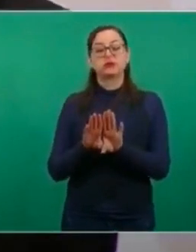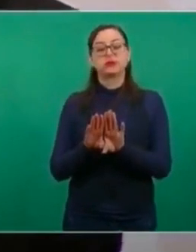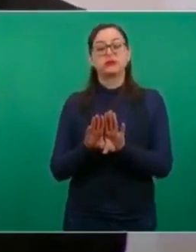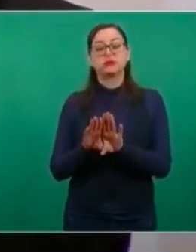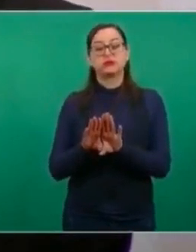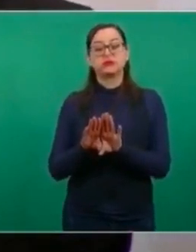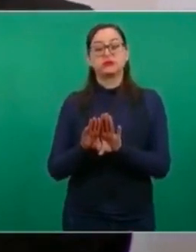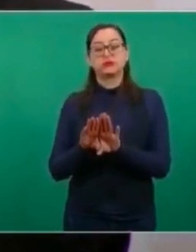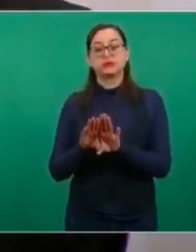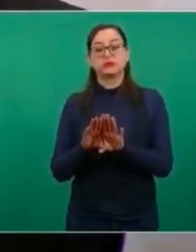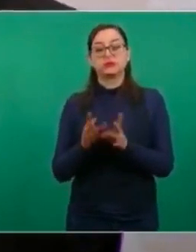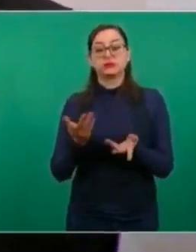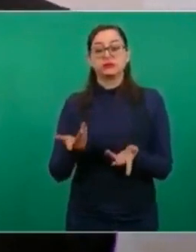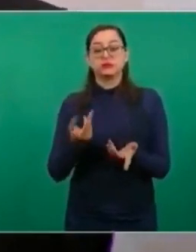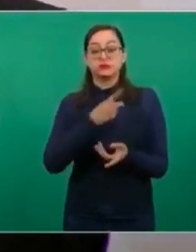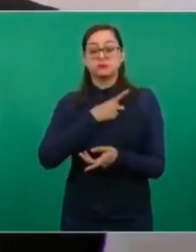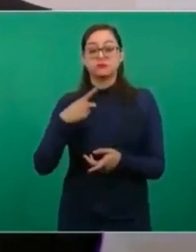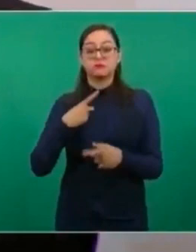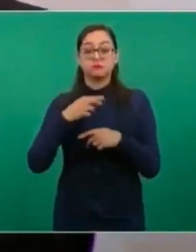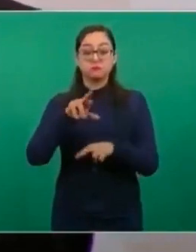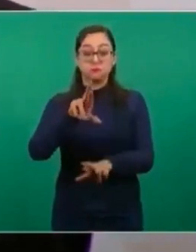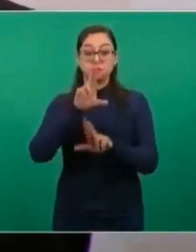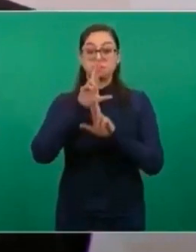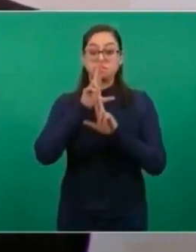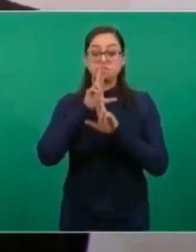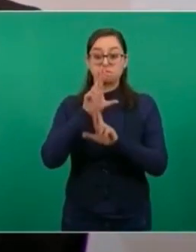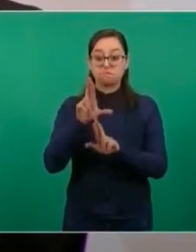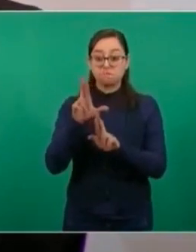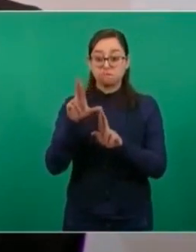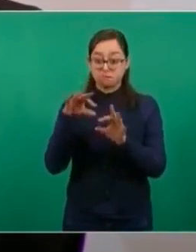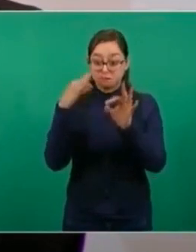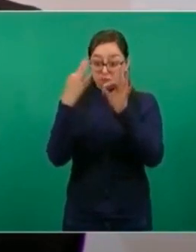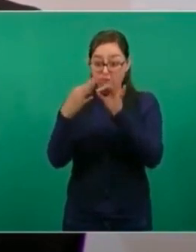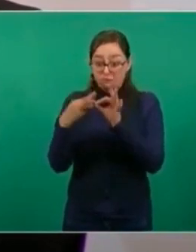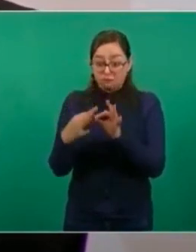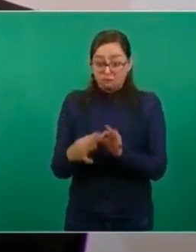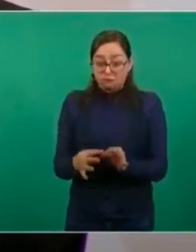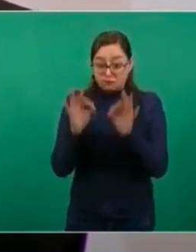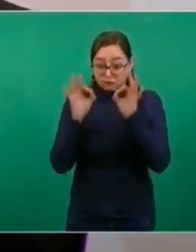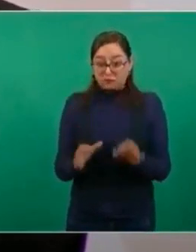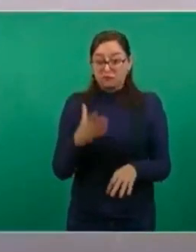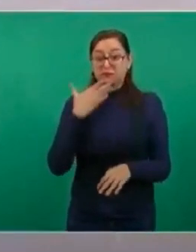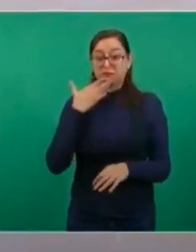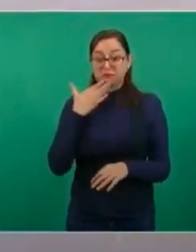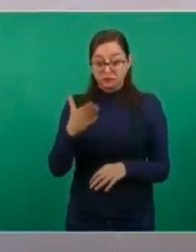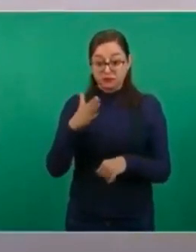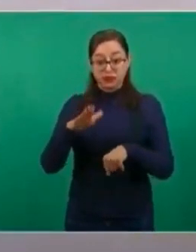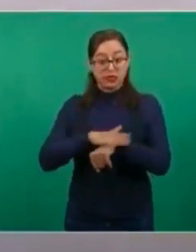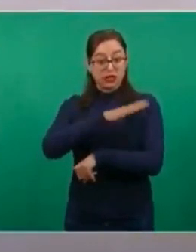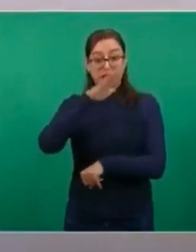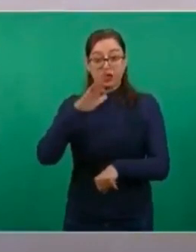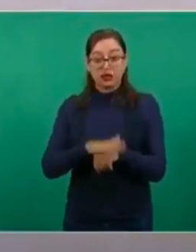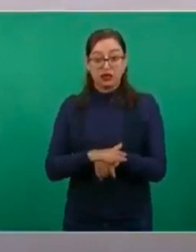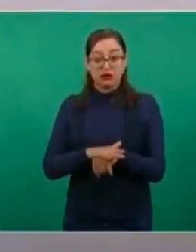se tenían que contestar bien, acertar